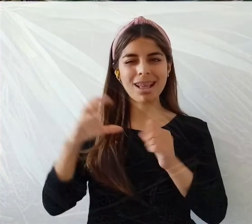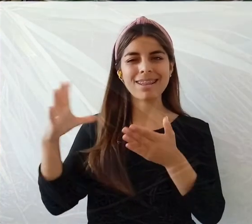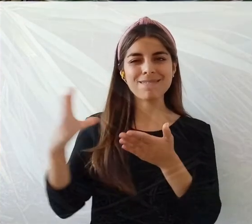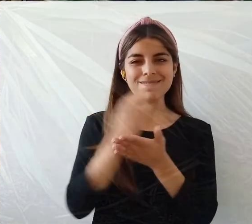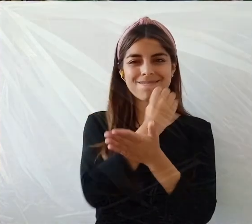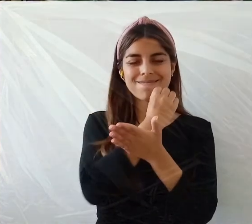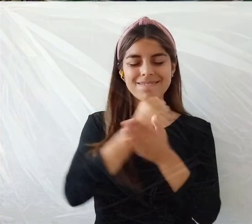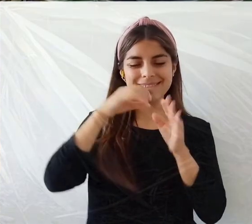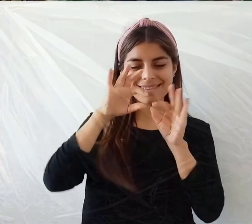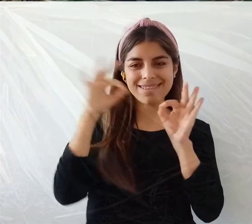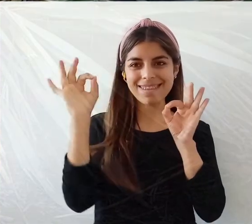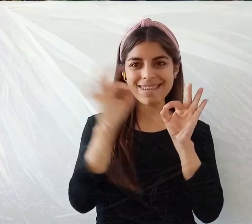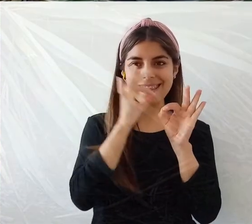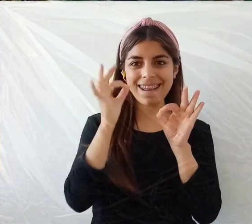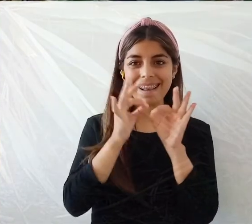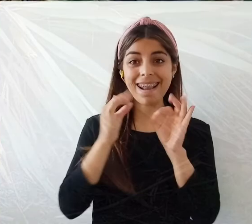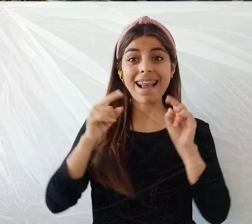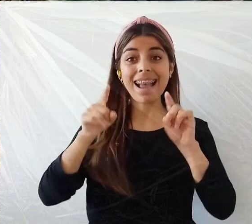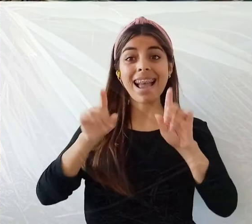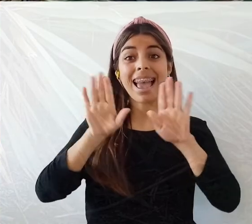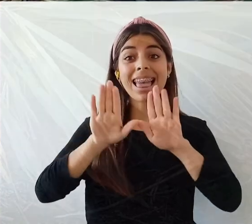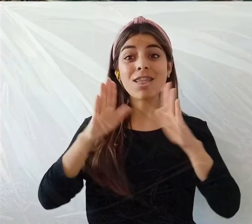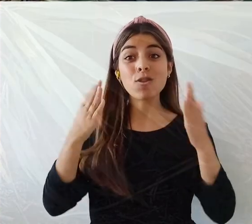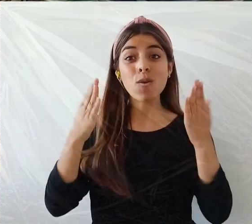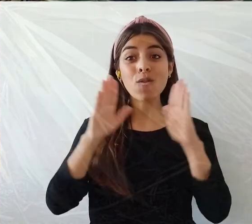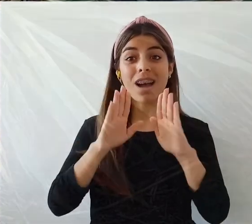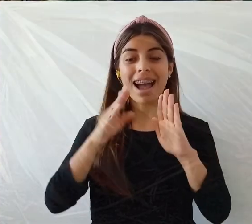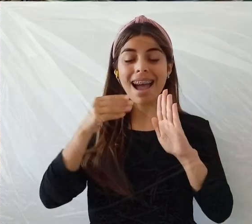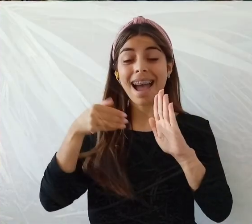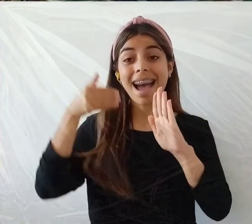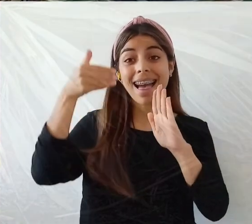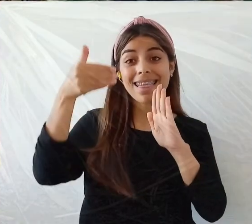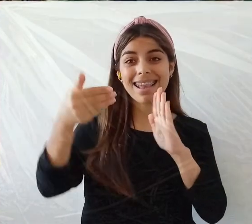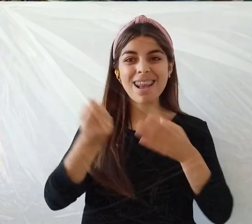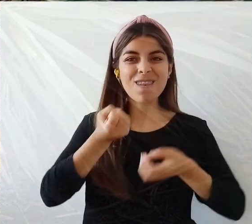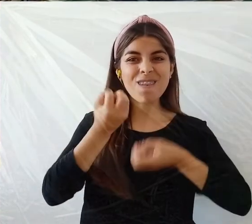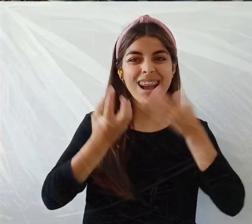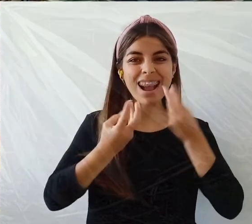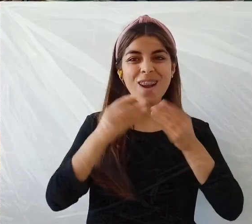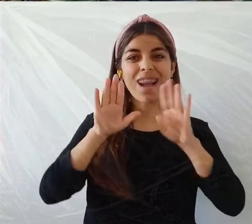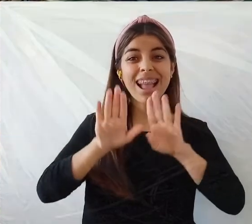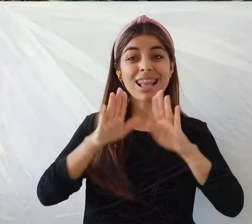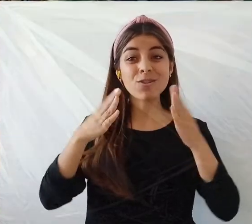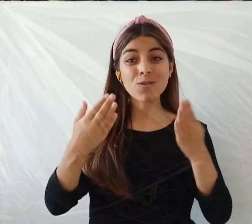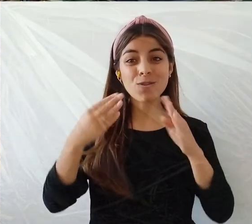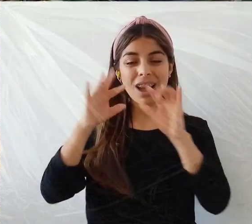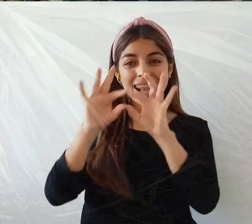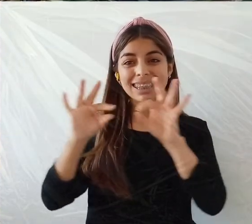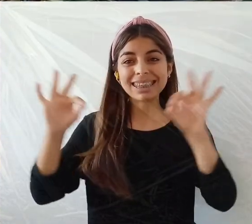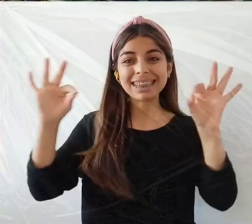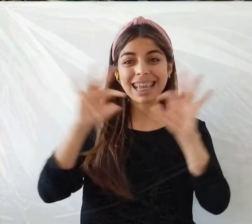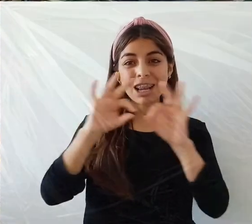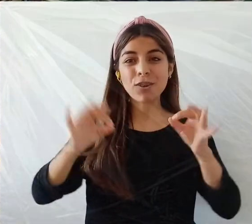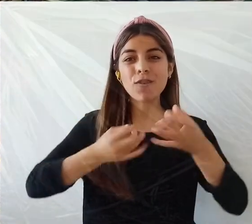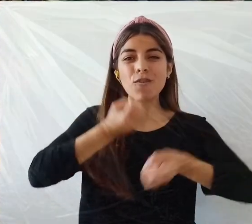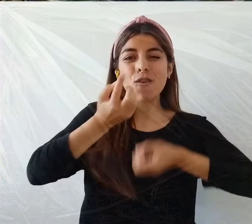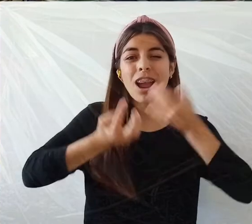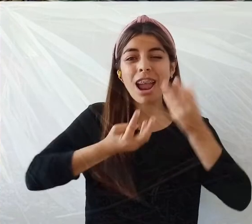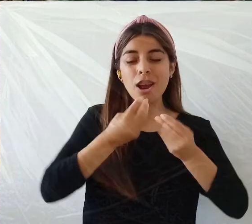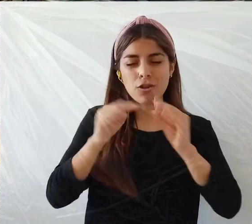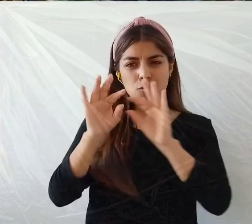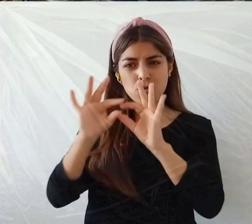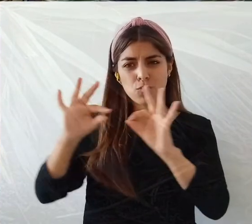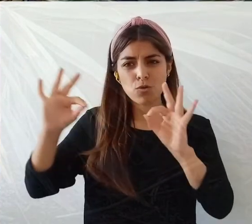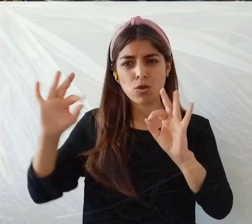Tres días detrás de la estufa, las estufas que tenemos acá en Chiloé, entonces se hace fuego y ahí se seca la